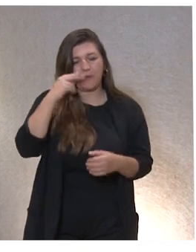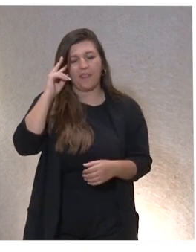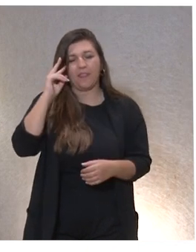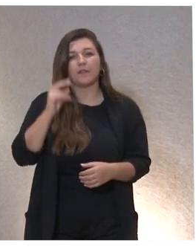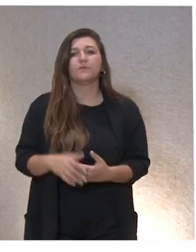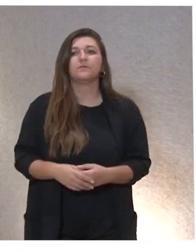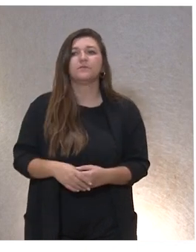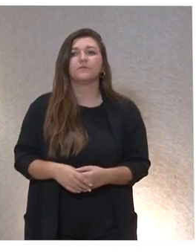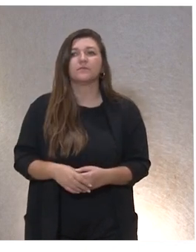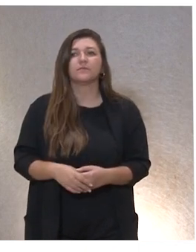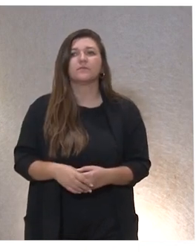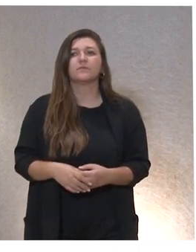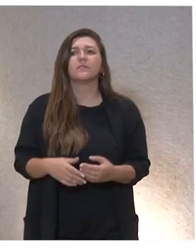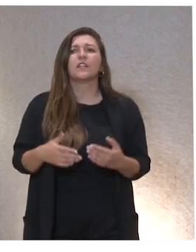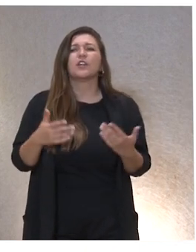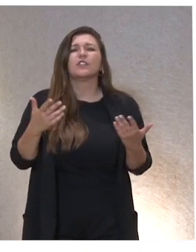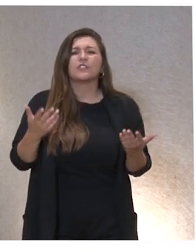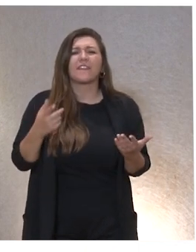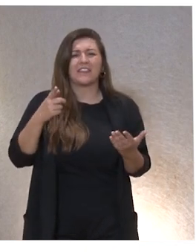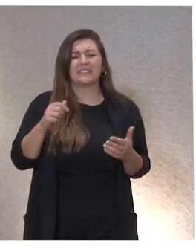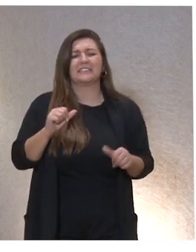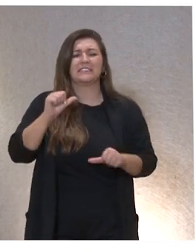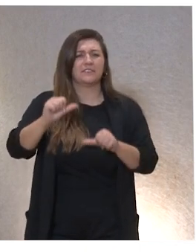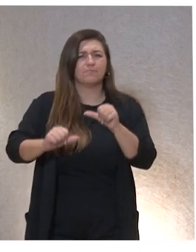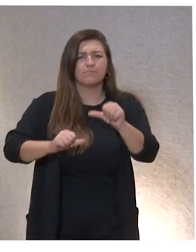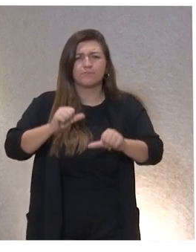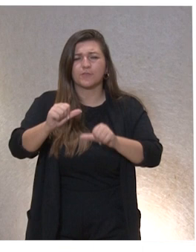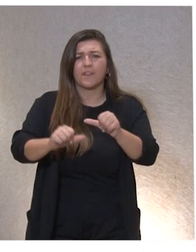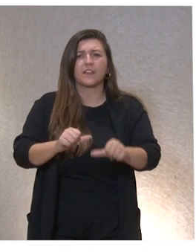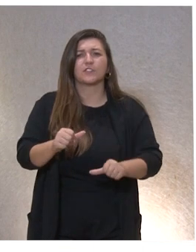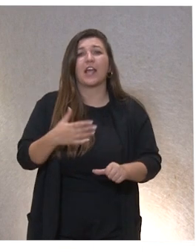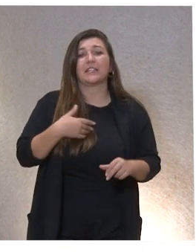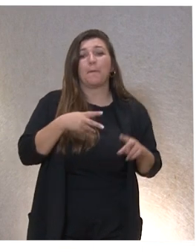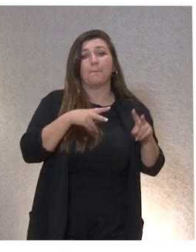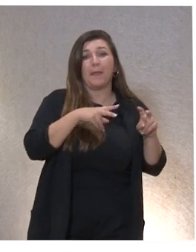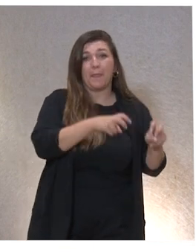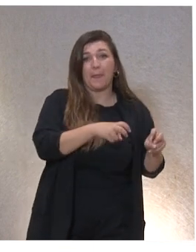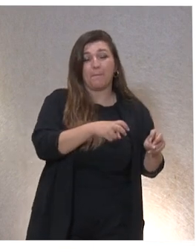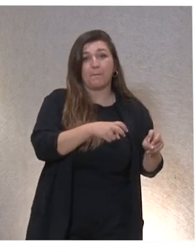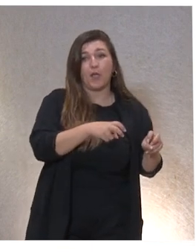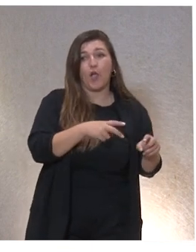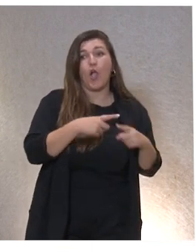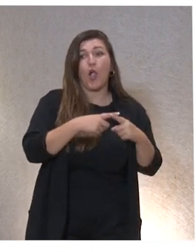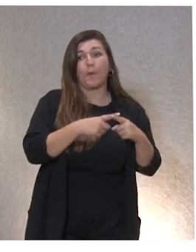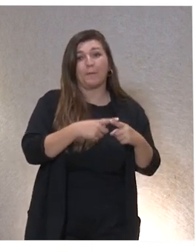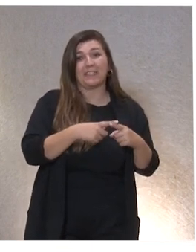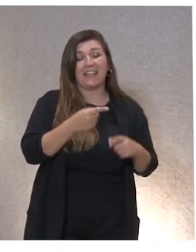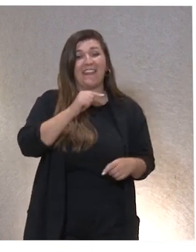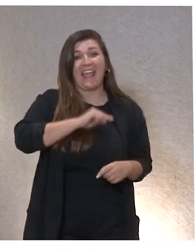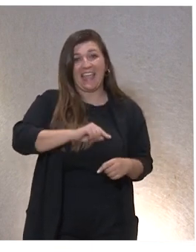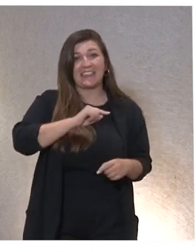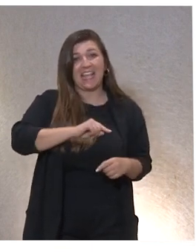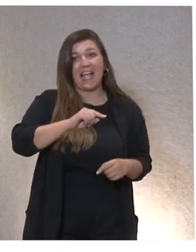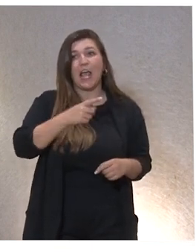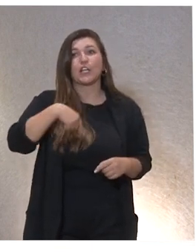¿Qué nos ha guiado en este proceso? Bueno, ya partíamos de una apuesta compartida por la ética en